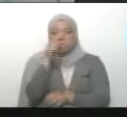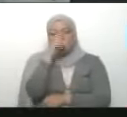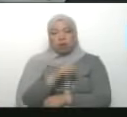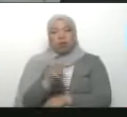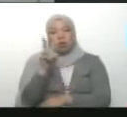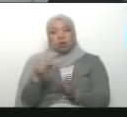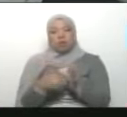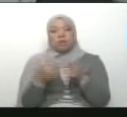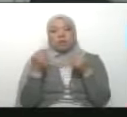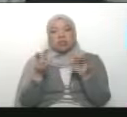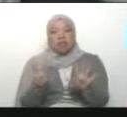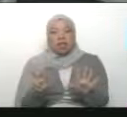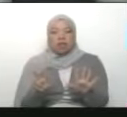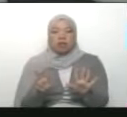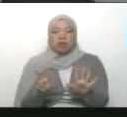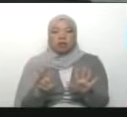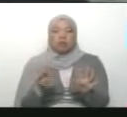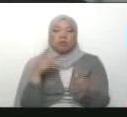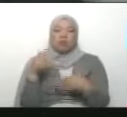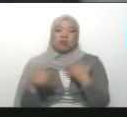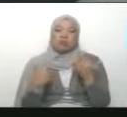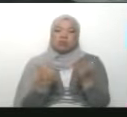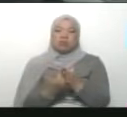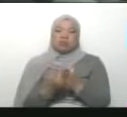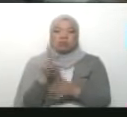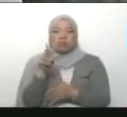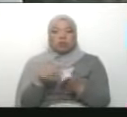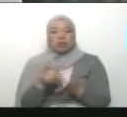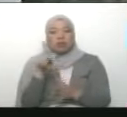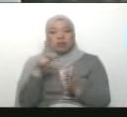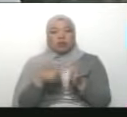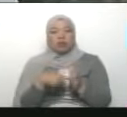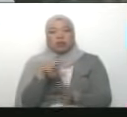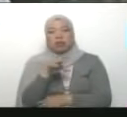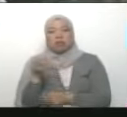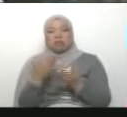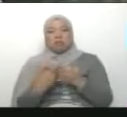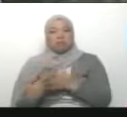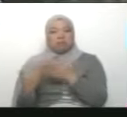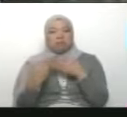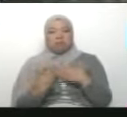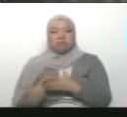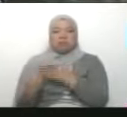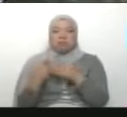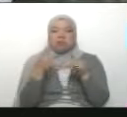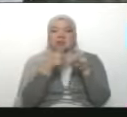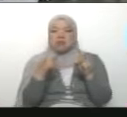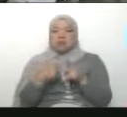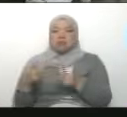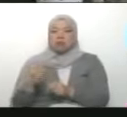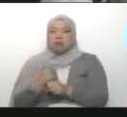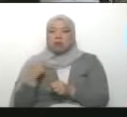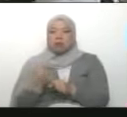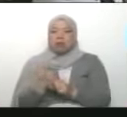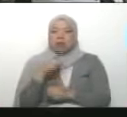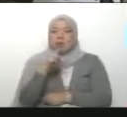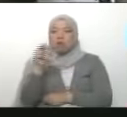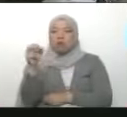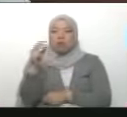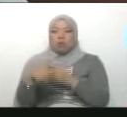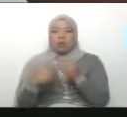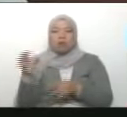2007. Y hemos egresado más de 1.500 estudiantes de distintos países, 20 países,